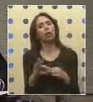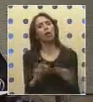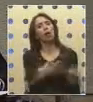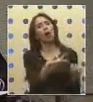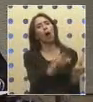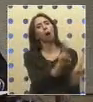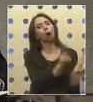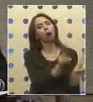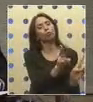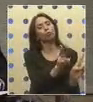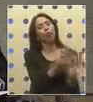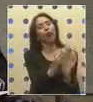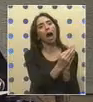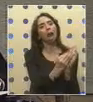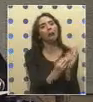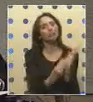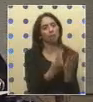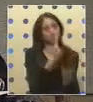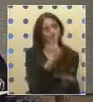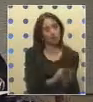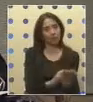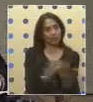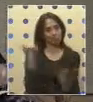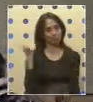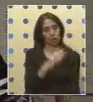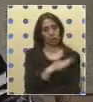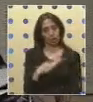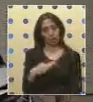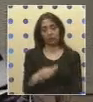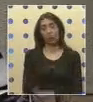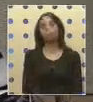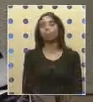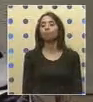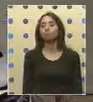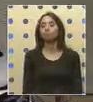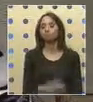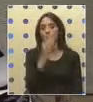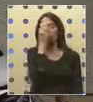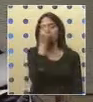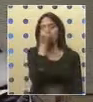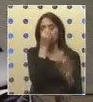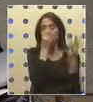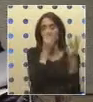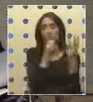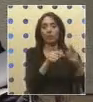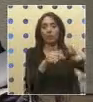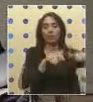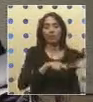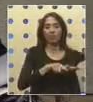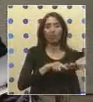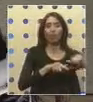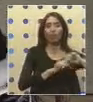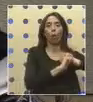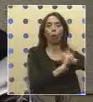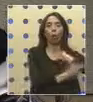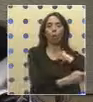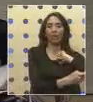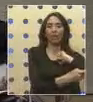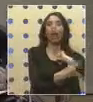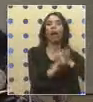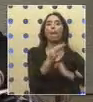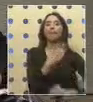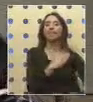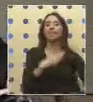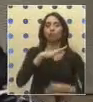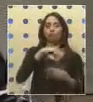autorización y los antecedentes tenidos a la vista por ello. En tercer lugar, a la División Jurídica del Ministerio del Interior para que remita copia del